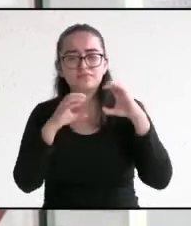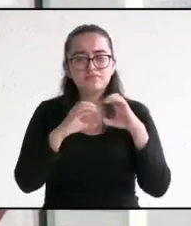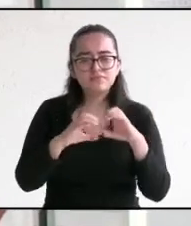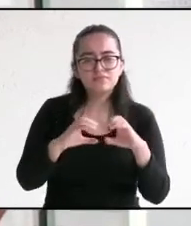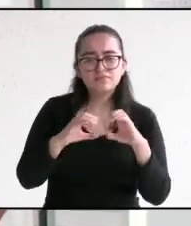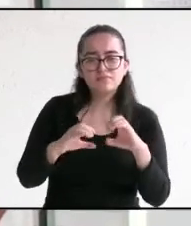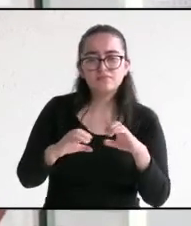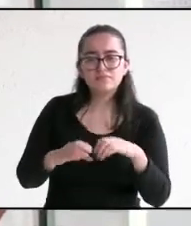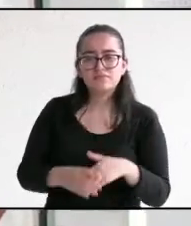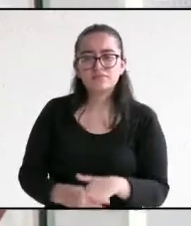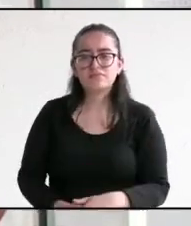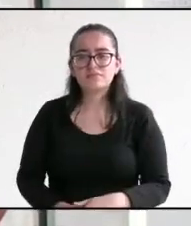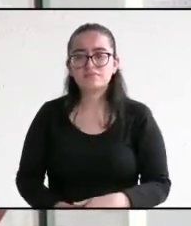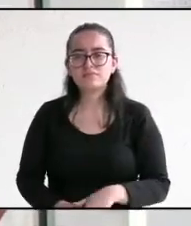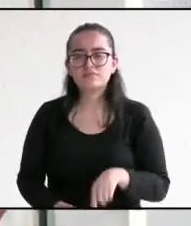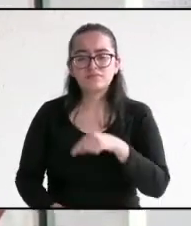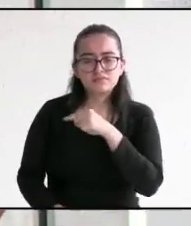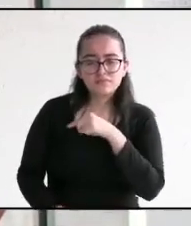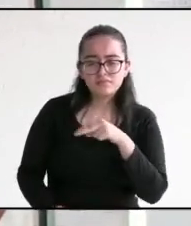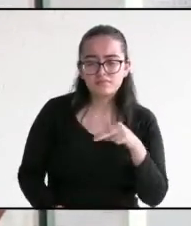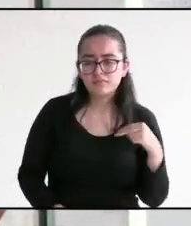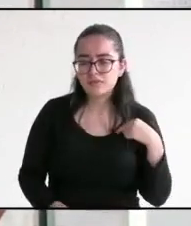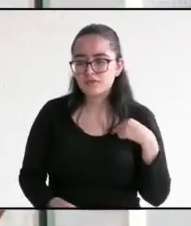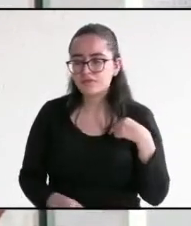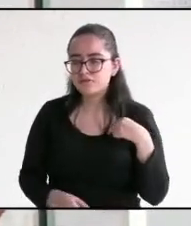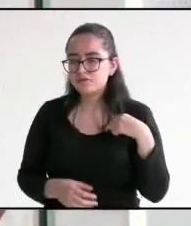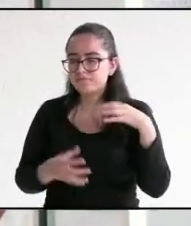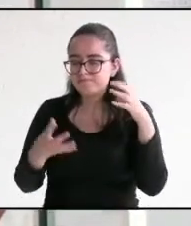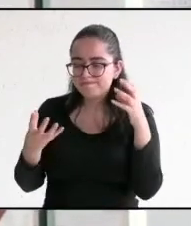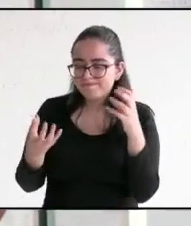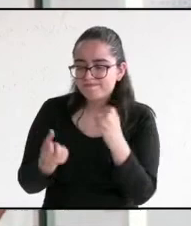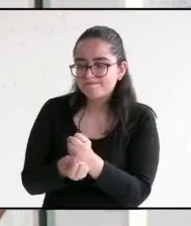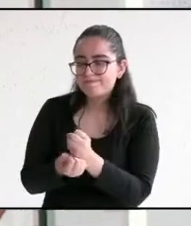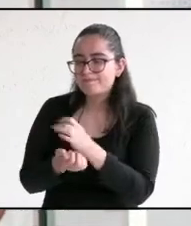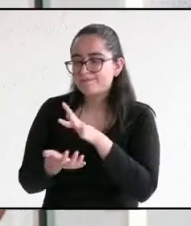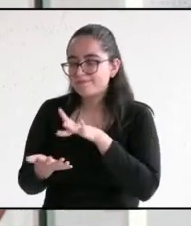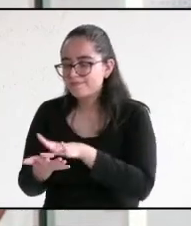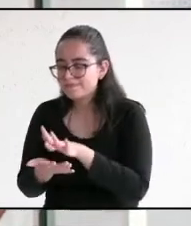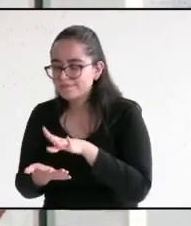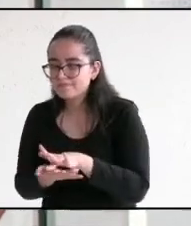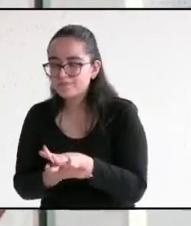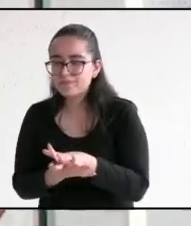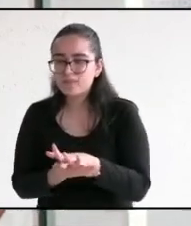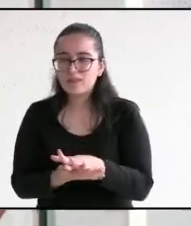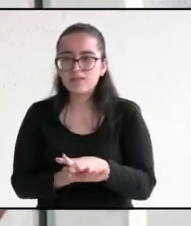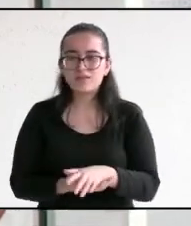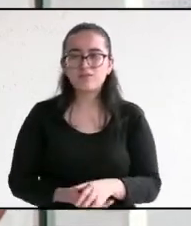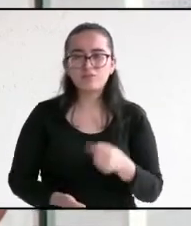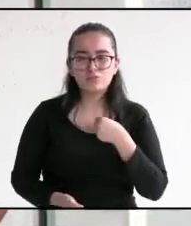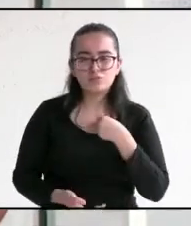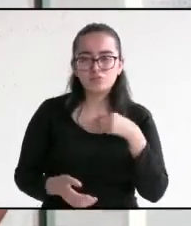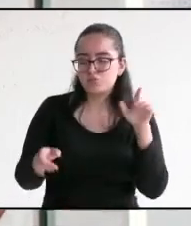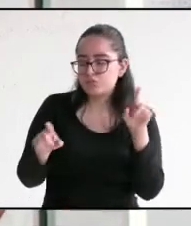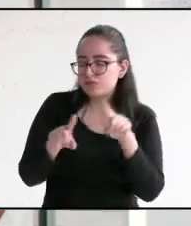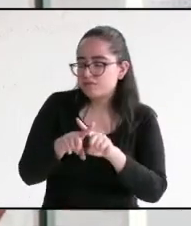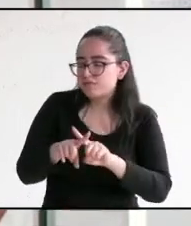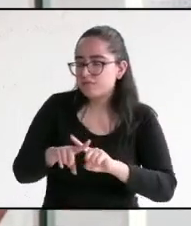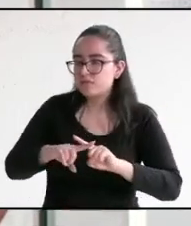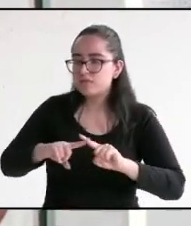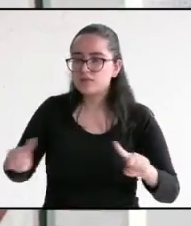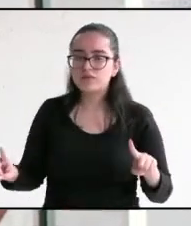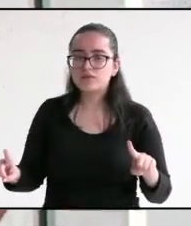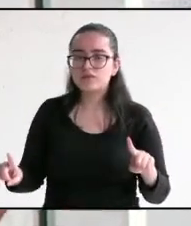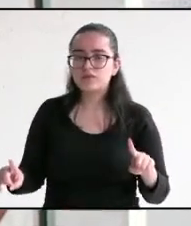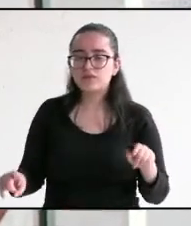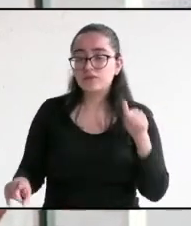subsidiario, no ser solidario, que eso es lo que marca la diferencia con un servidor que siempre